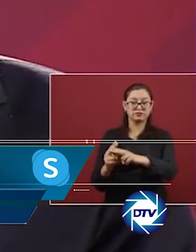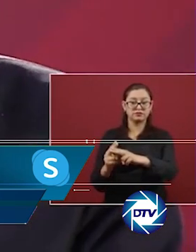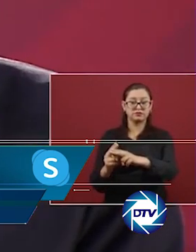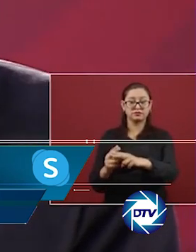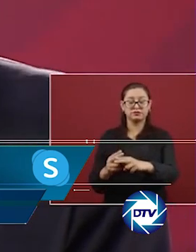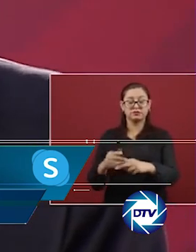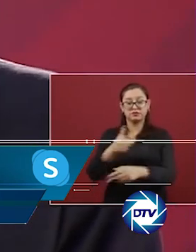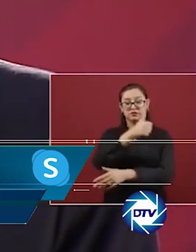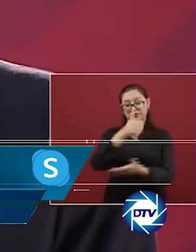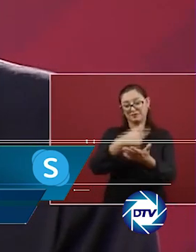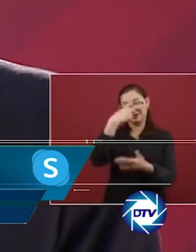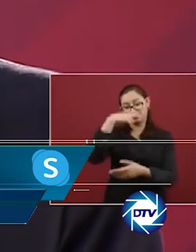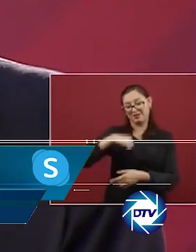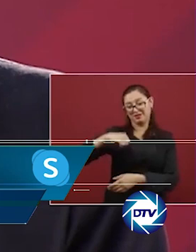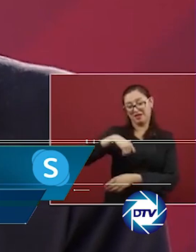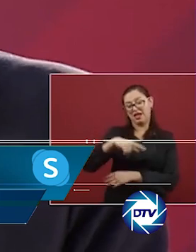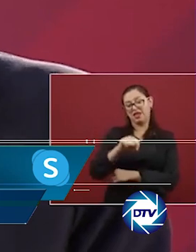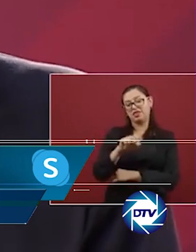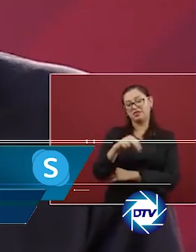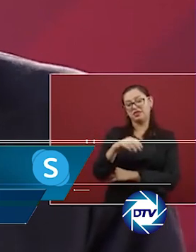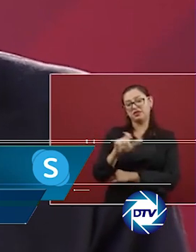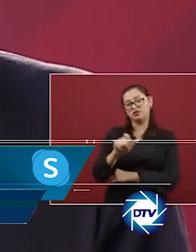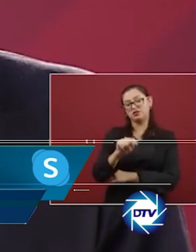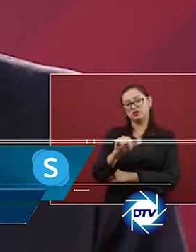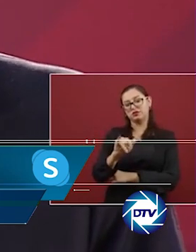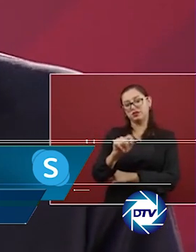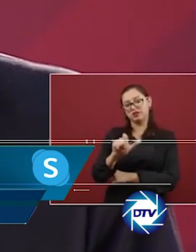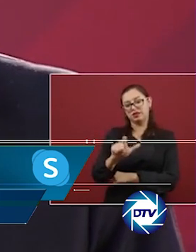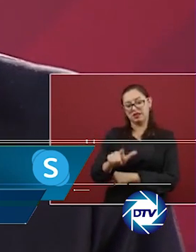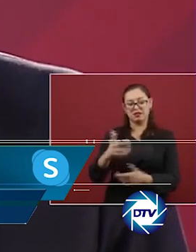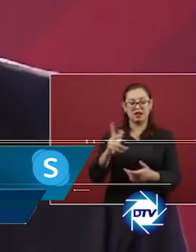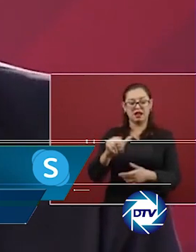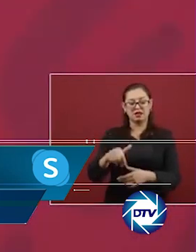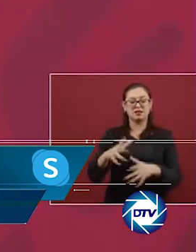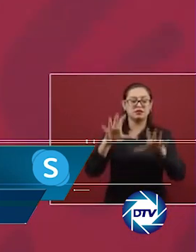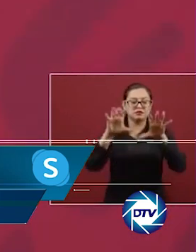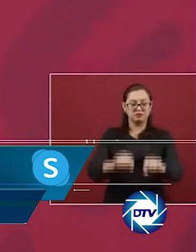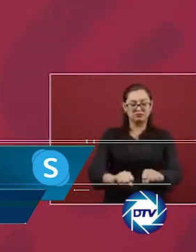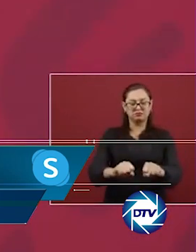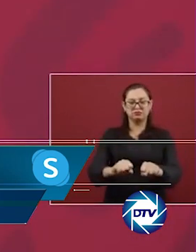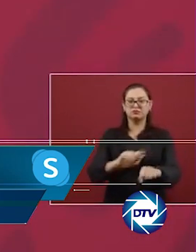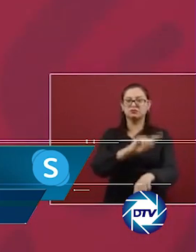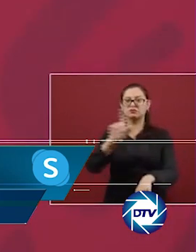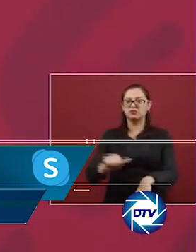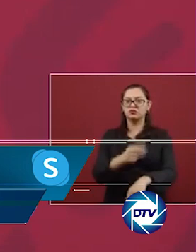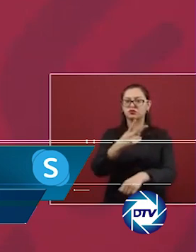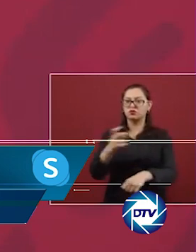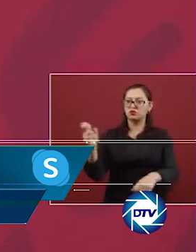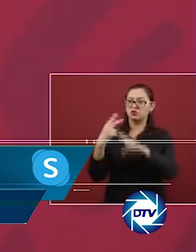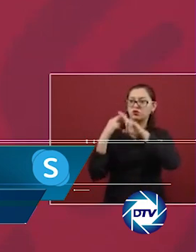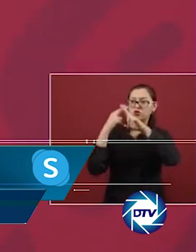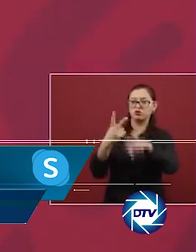hermano del presidente pertenezca a ningún cártel, pero su relación con el crimen organizado parece ser que es un hecho.